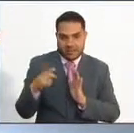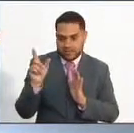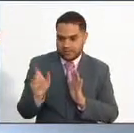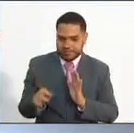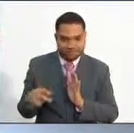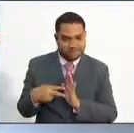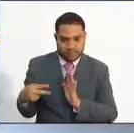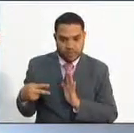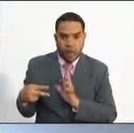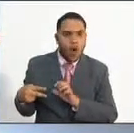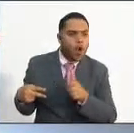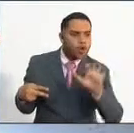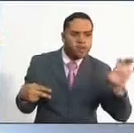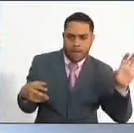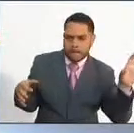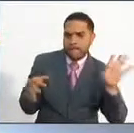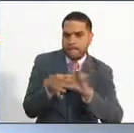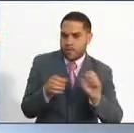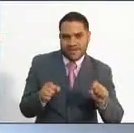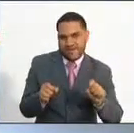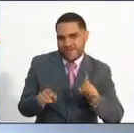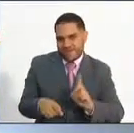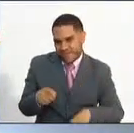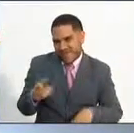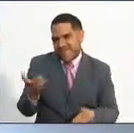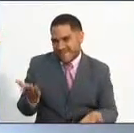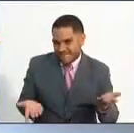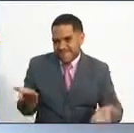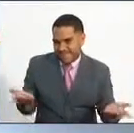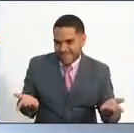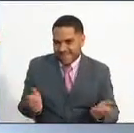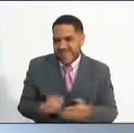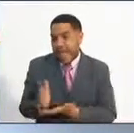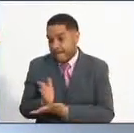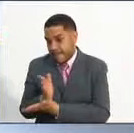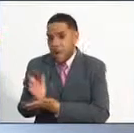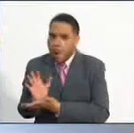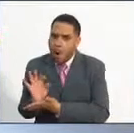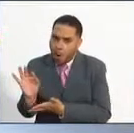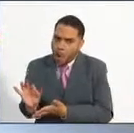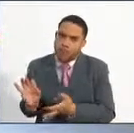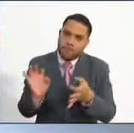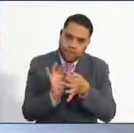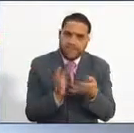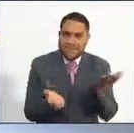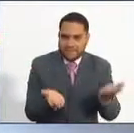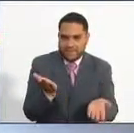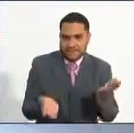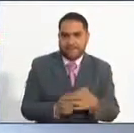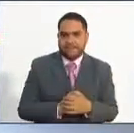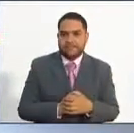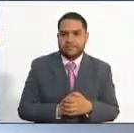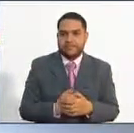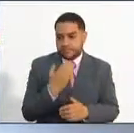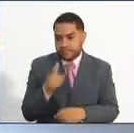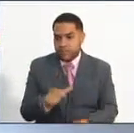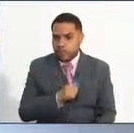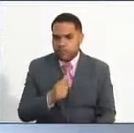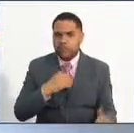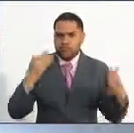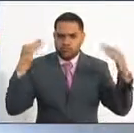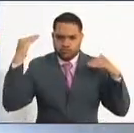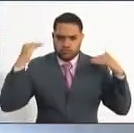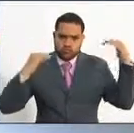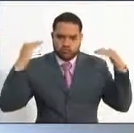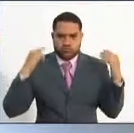podrían ser compartidas con otras entidades. ¿A qué vamos, entonces? Que una vez que se tengan esas competencias para cuya